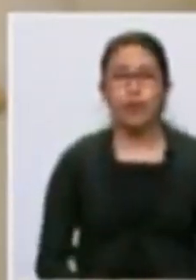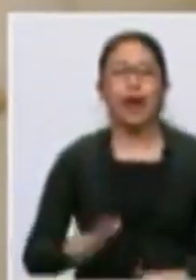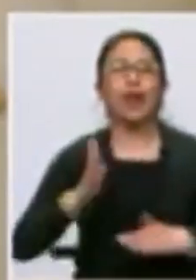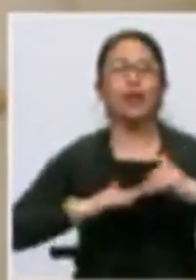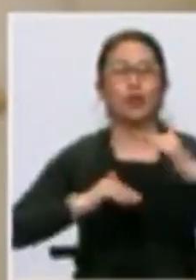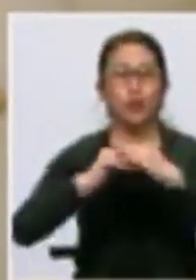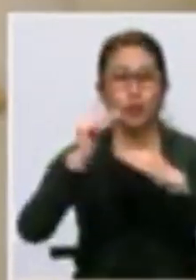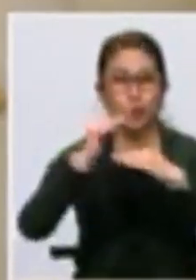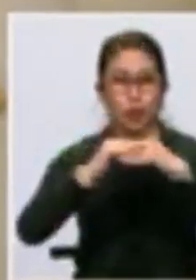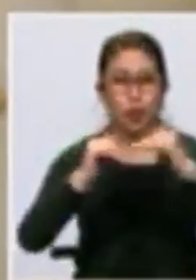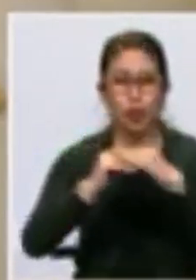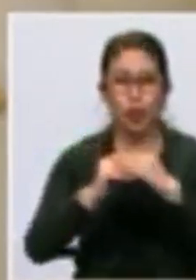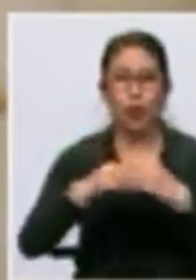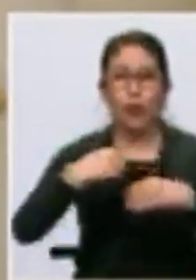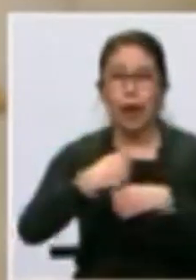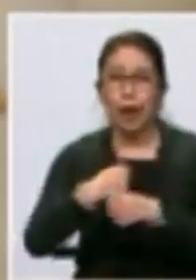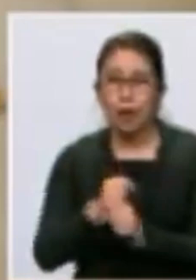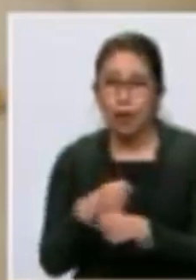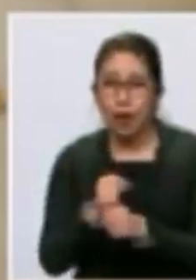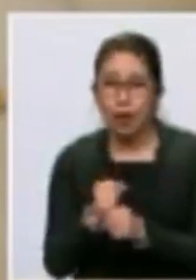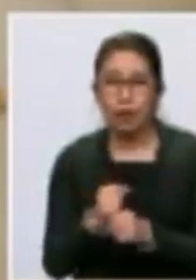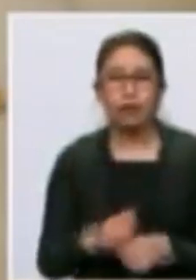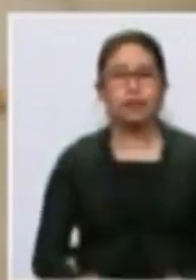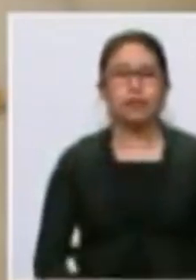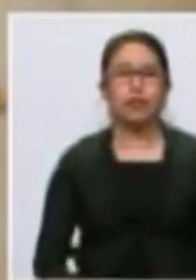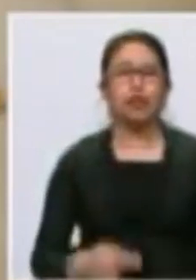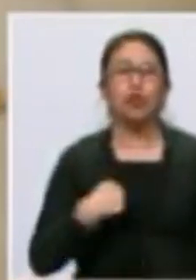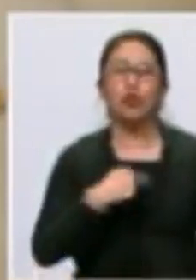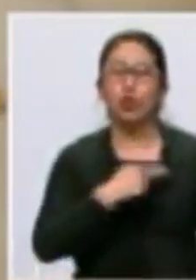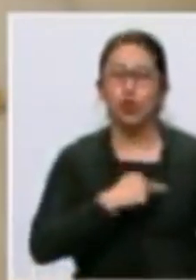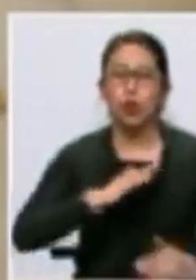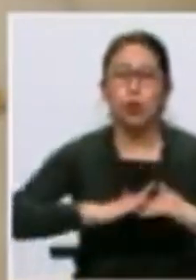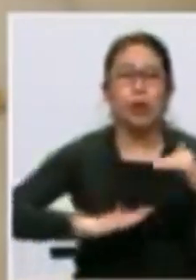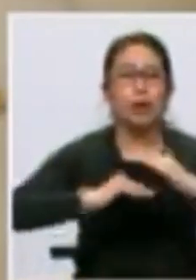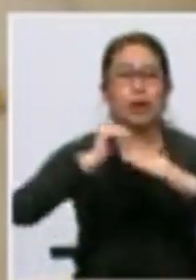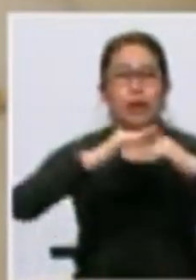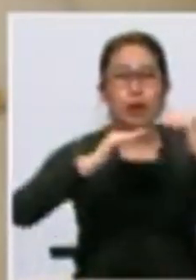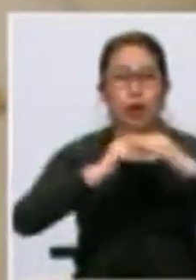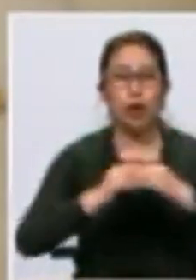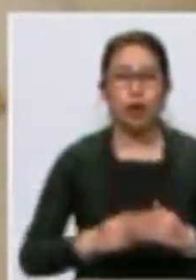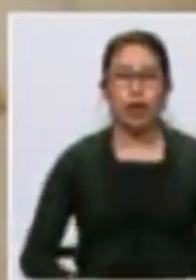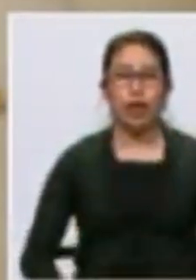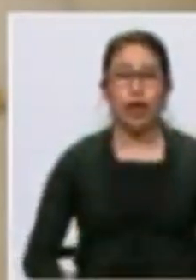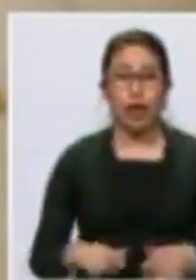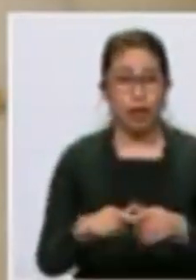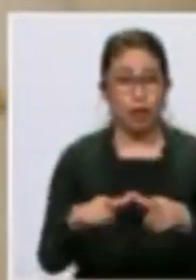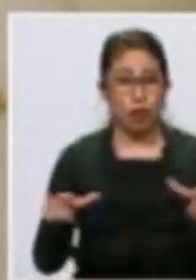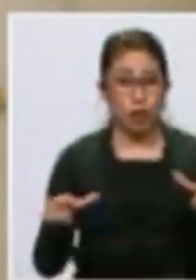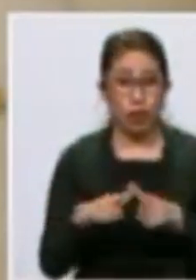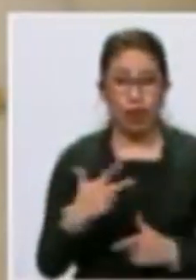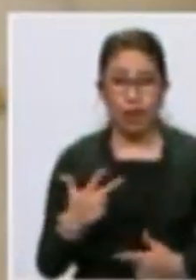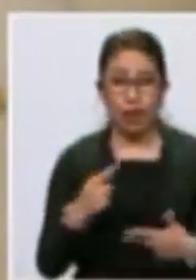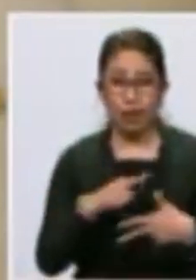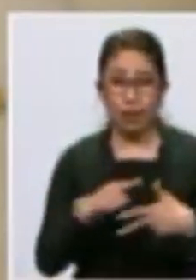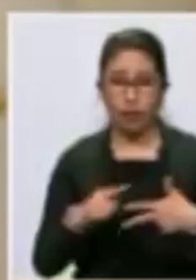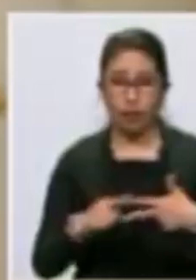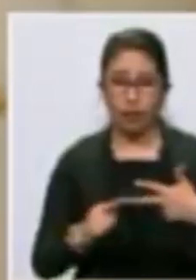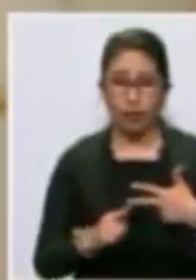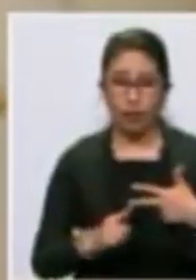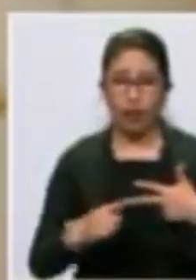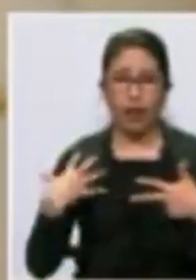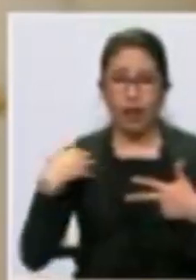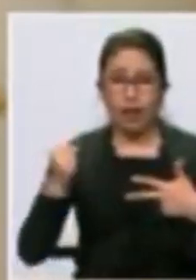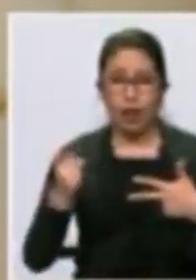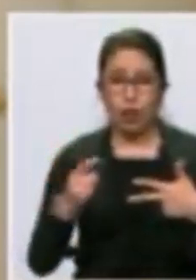construcción y en la manufactura. Construiremos obras públicas en tres áreas. En salud, en los barrios,